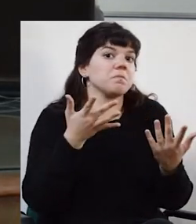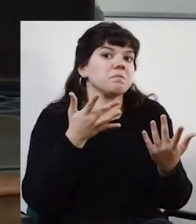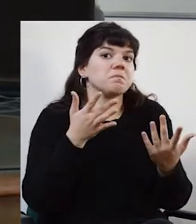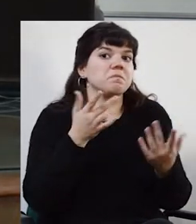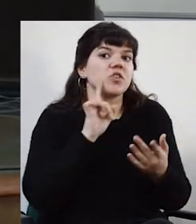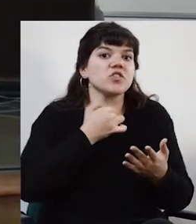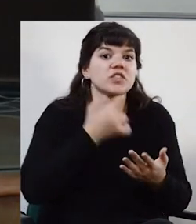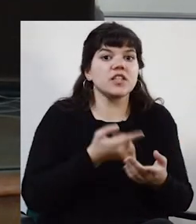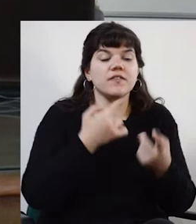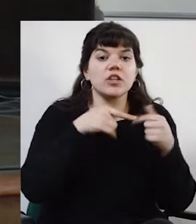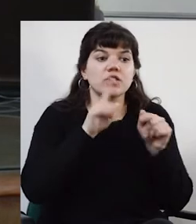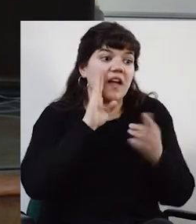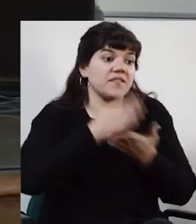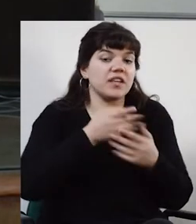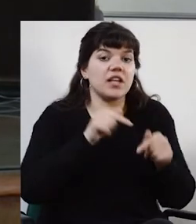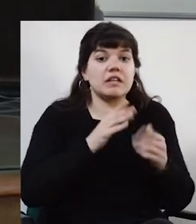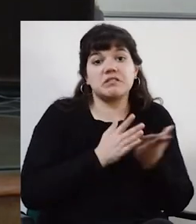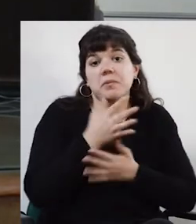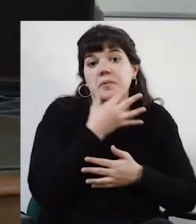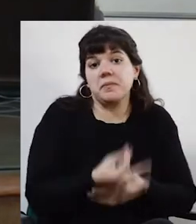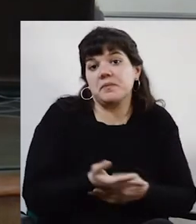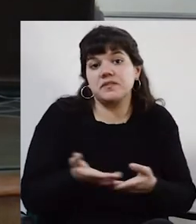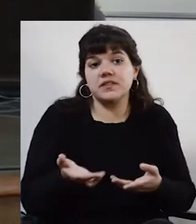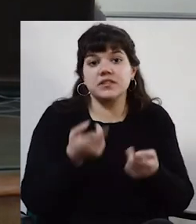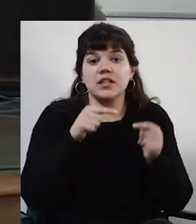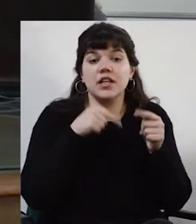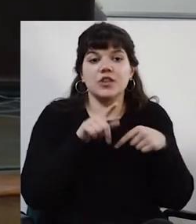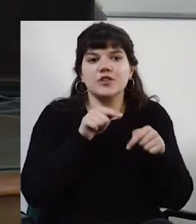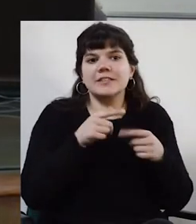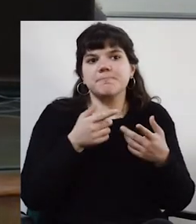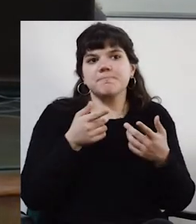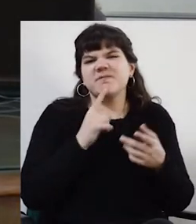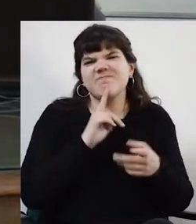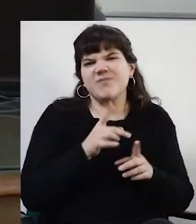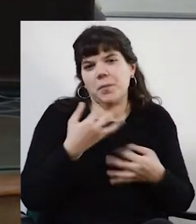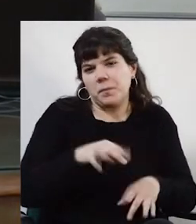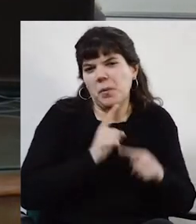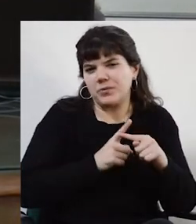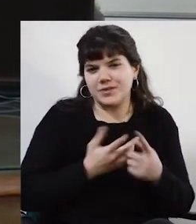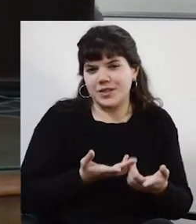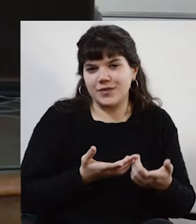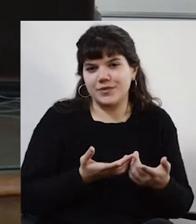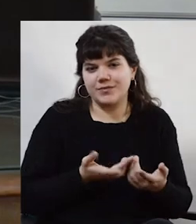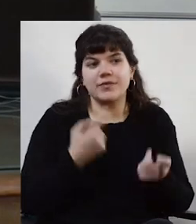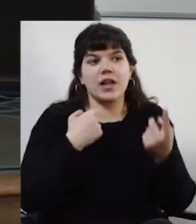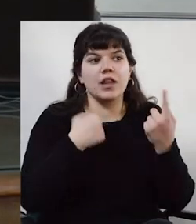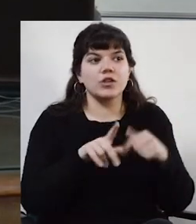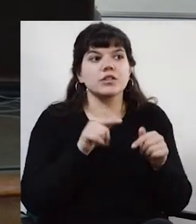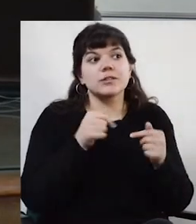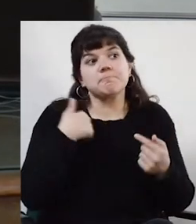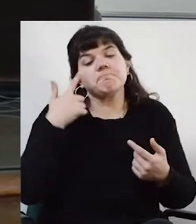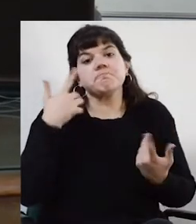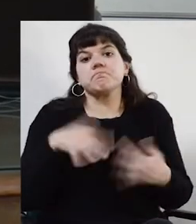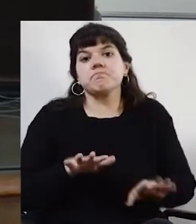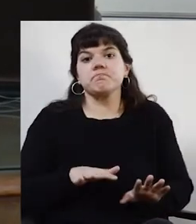y al final terminan siendo siempre los mismos. O sea, como que eso tampoco está bueno. porque, yo qué sé,